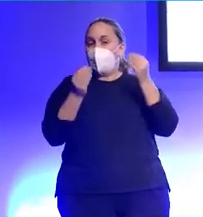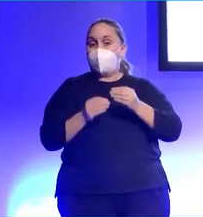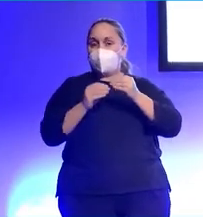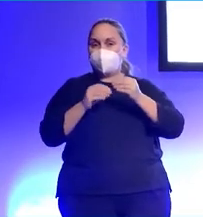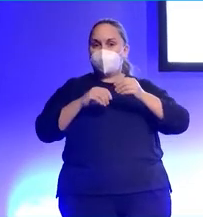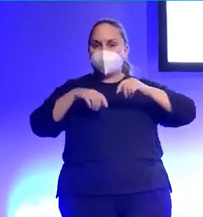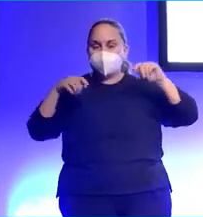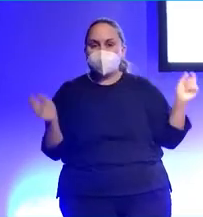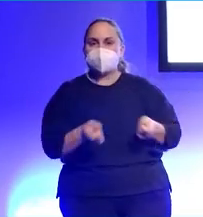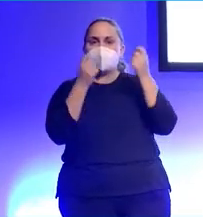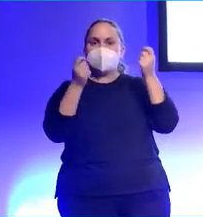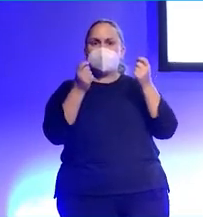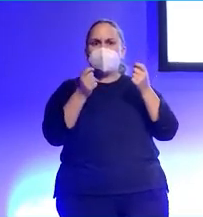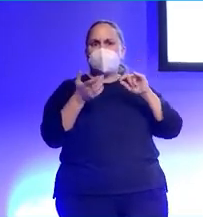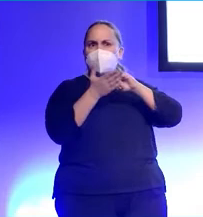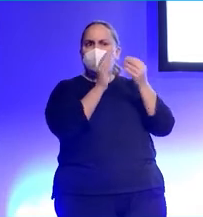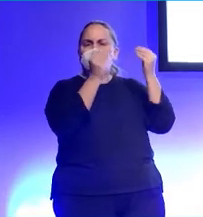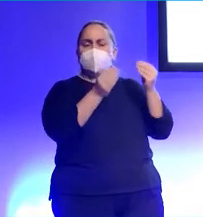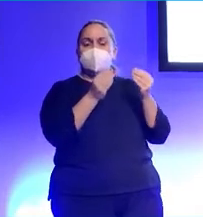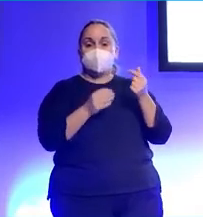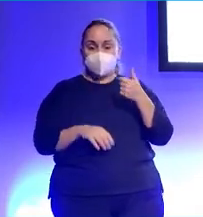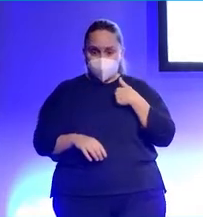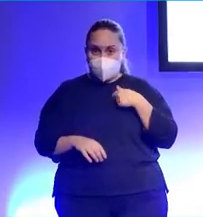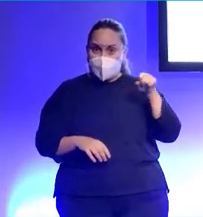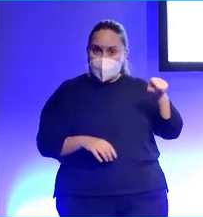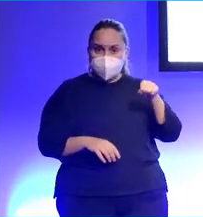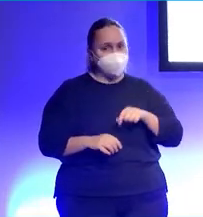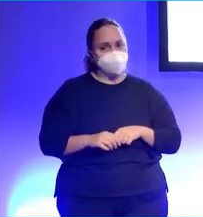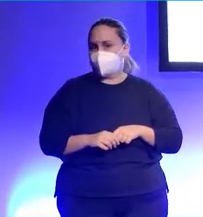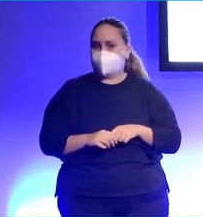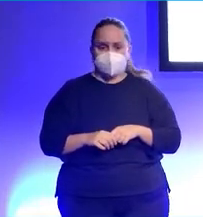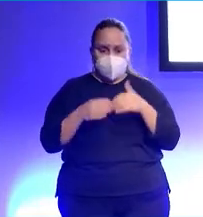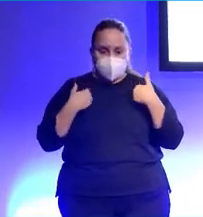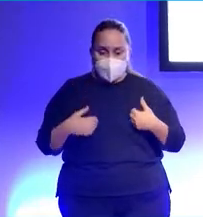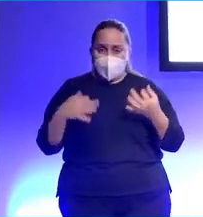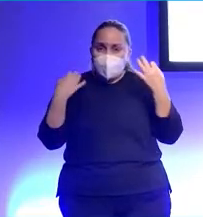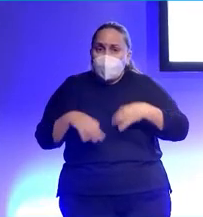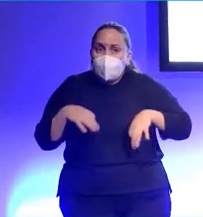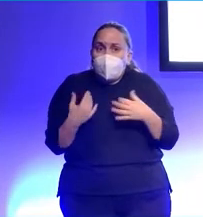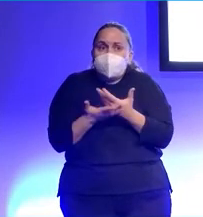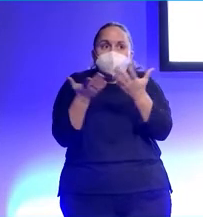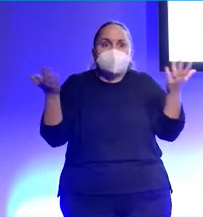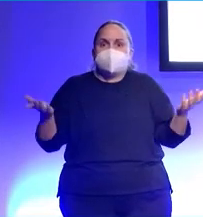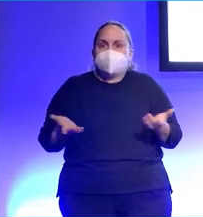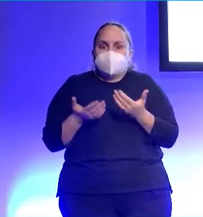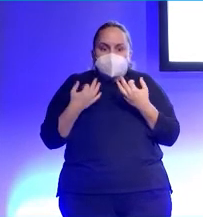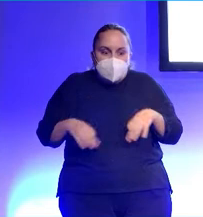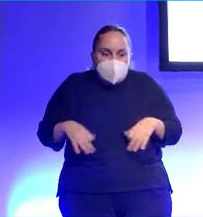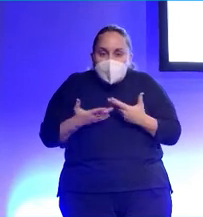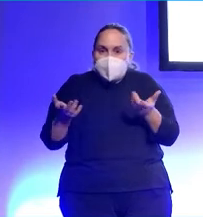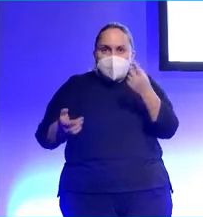les están tirando sus proyectos como un cañón. La mala noticia es que yo no soy uno de ellos. Yo soy la persona más normal, más de a pie que os podáis imaginar.